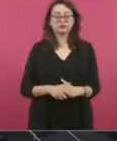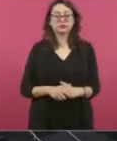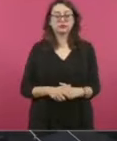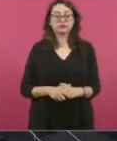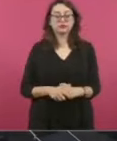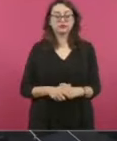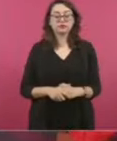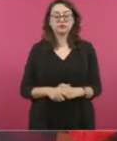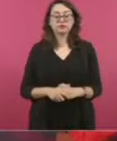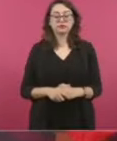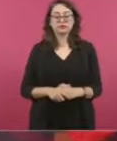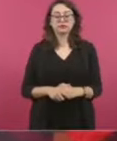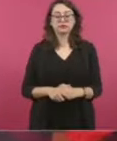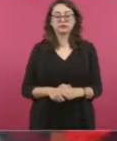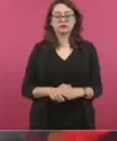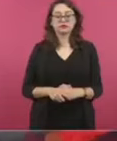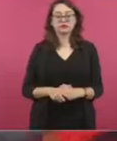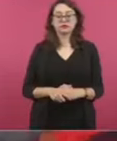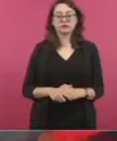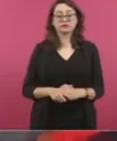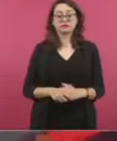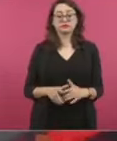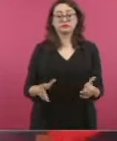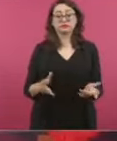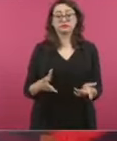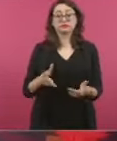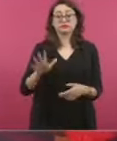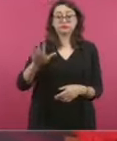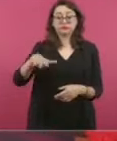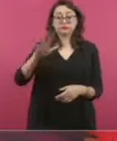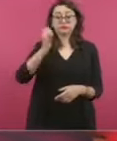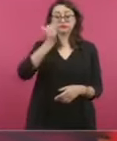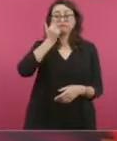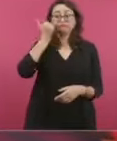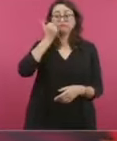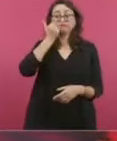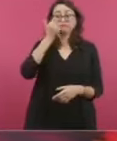los caciques duran hasta que el pueblo quiere.